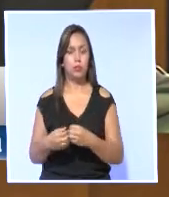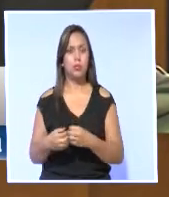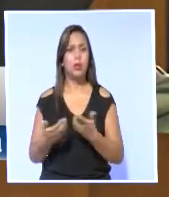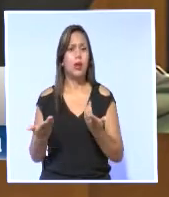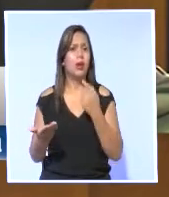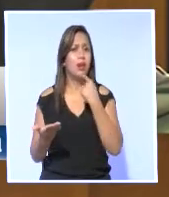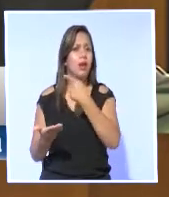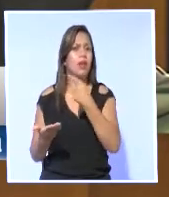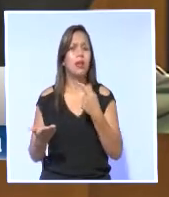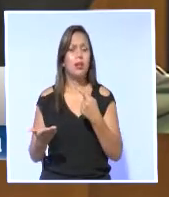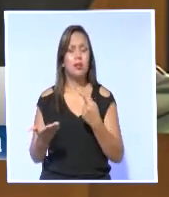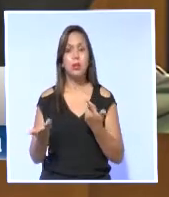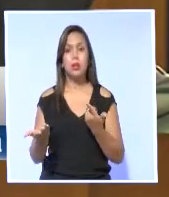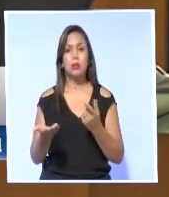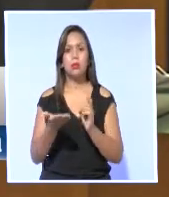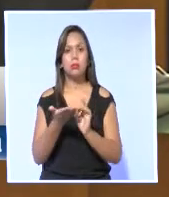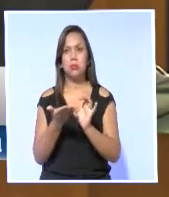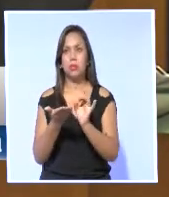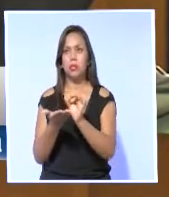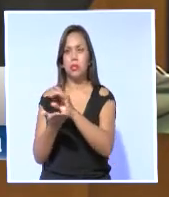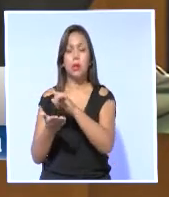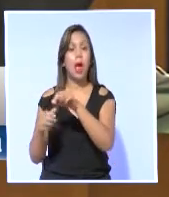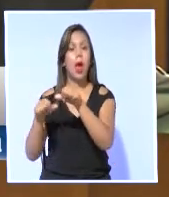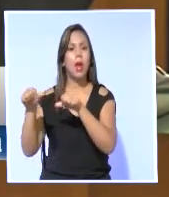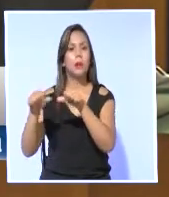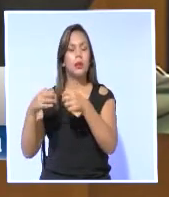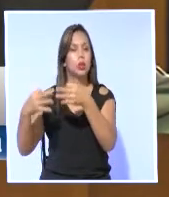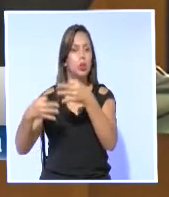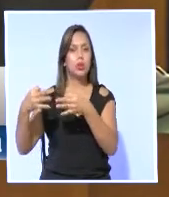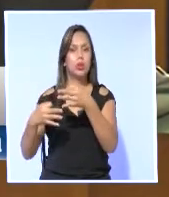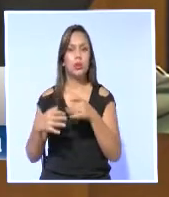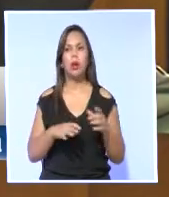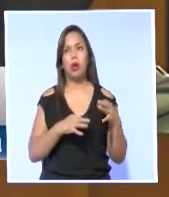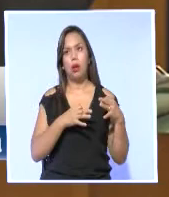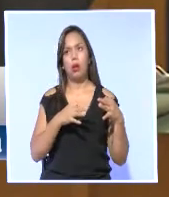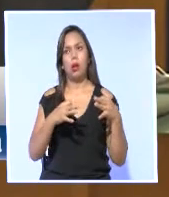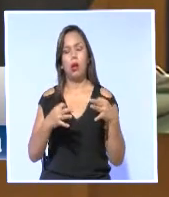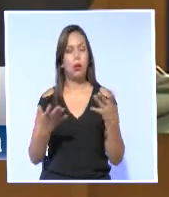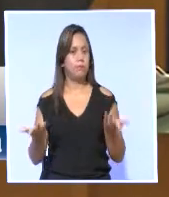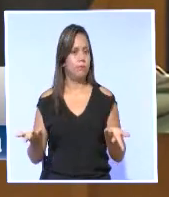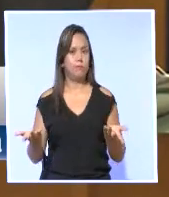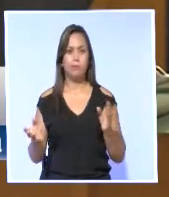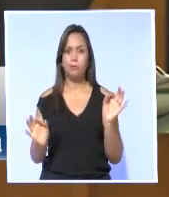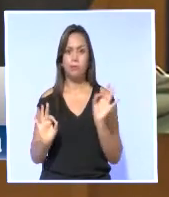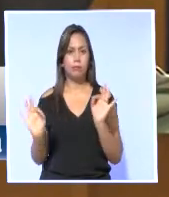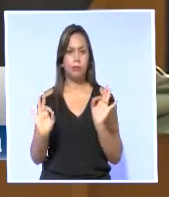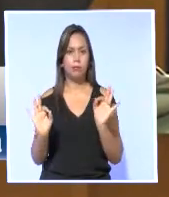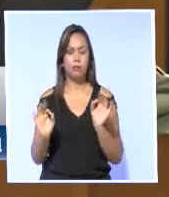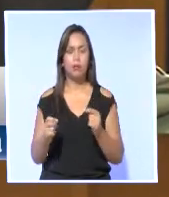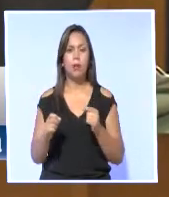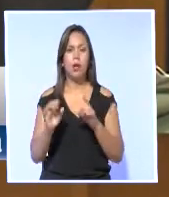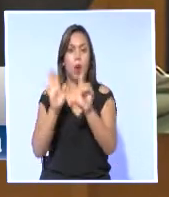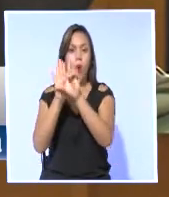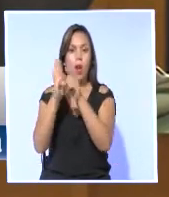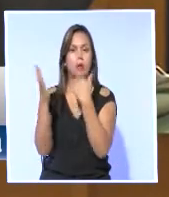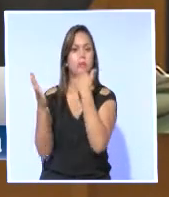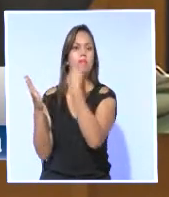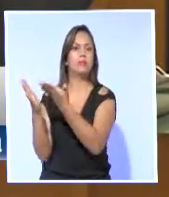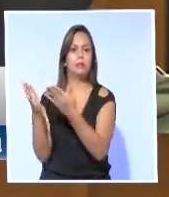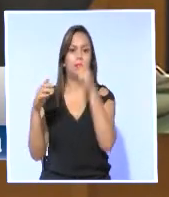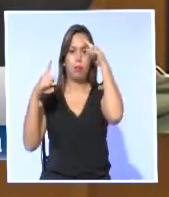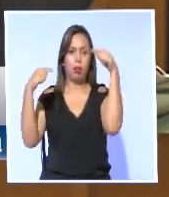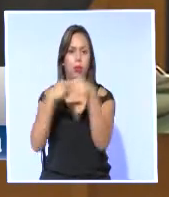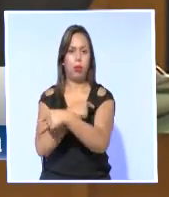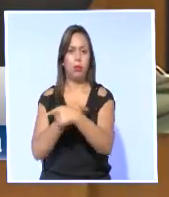de personas que se encuentran en juego, de administradores de justicia que sin ninguna razón jurídica han decidido contra norma